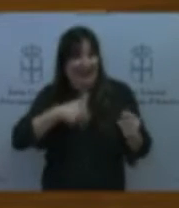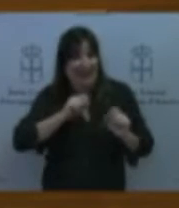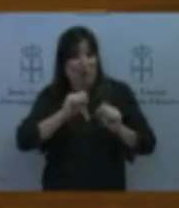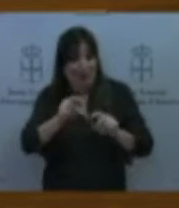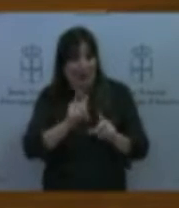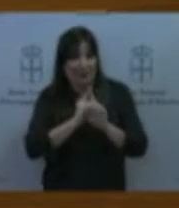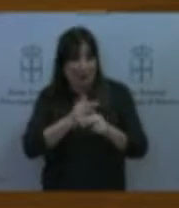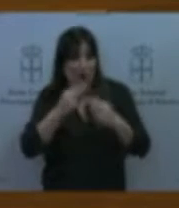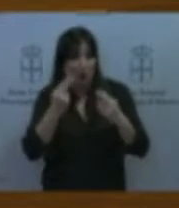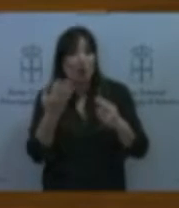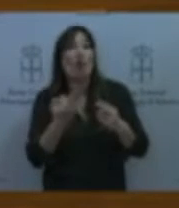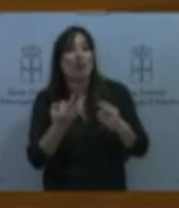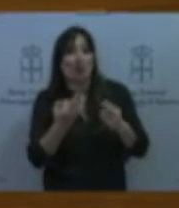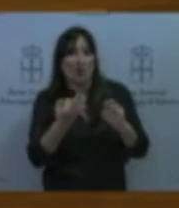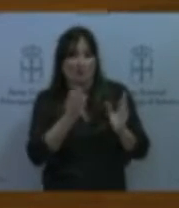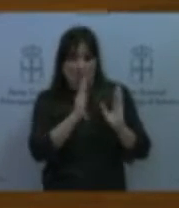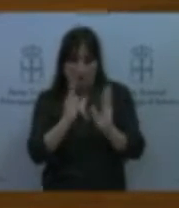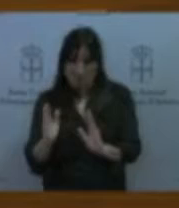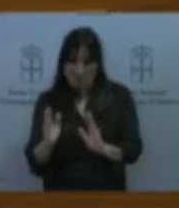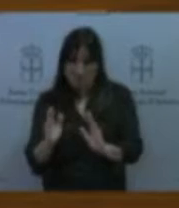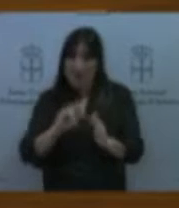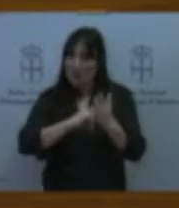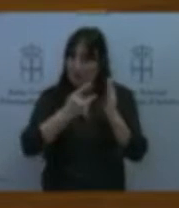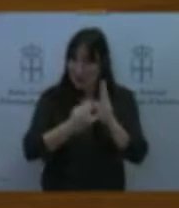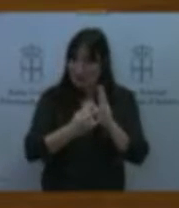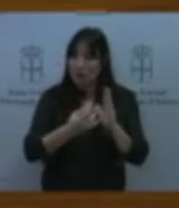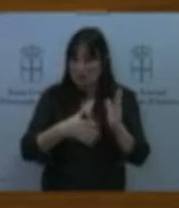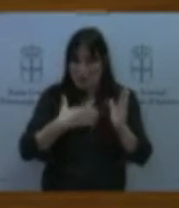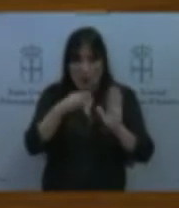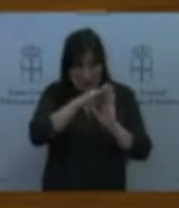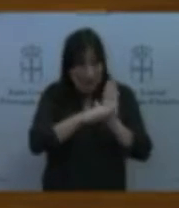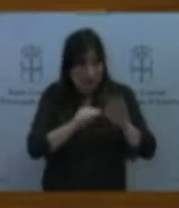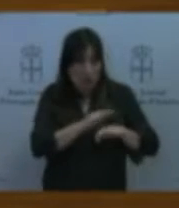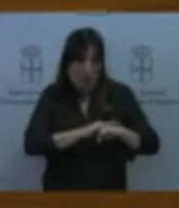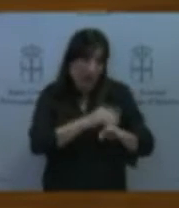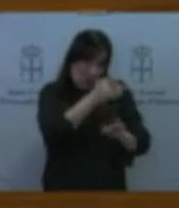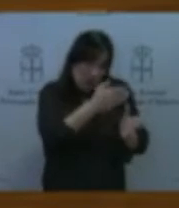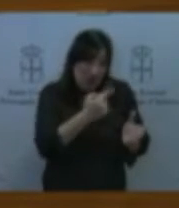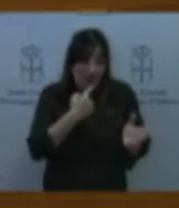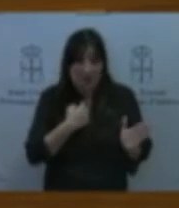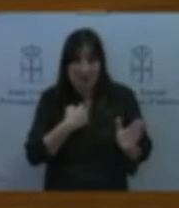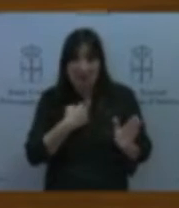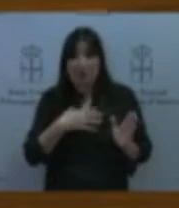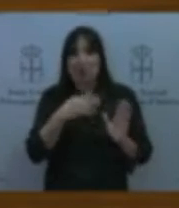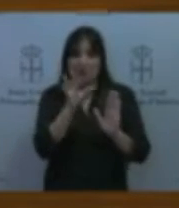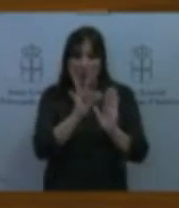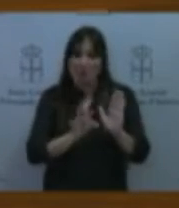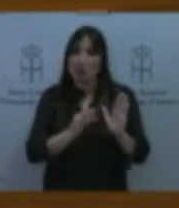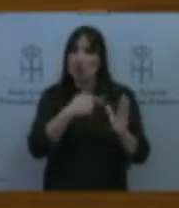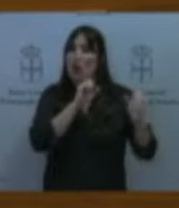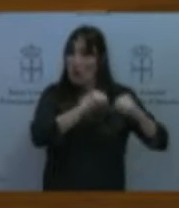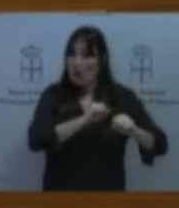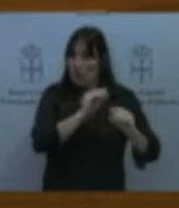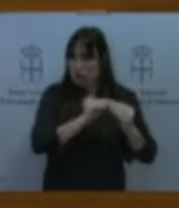principios básicos que le puedo comprar de lo que ha dicho donde probablemente encontremos grandes puntos de acuerdo incluye infraestructuras